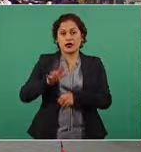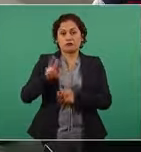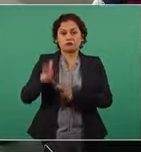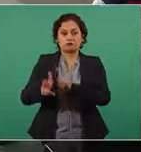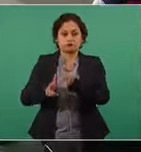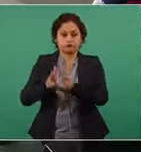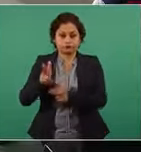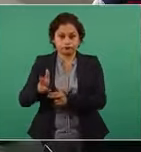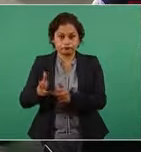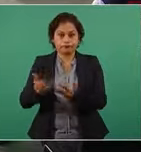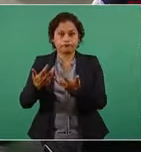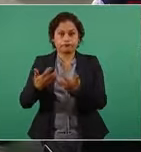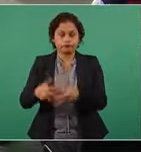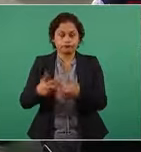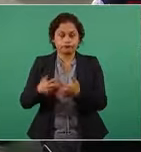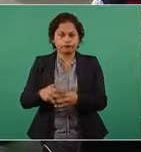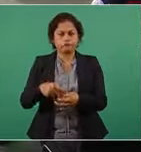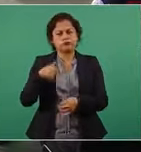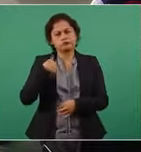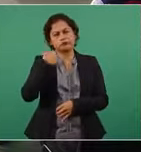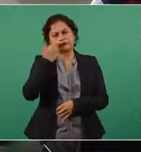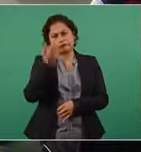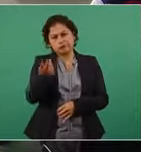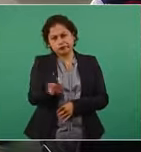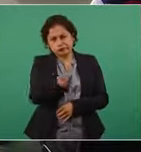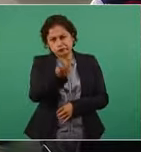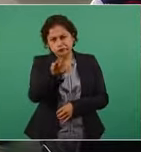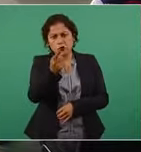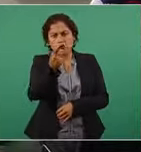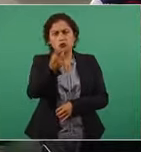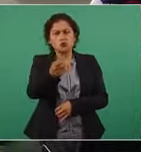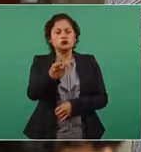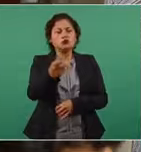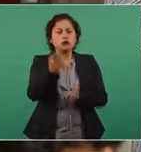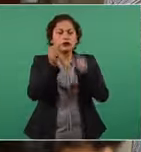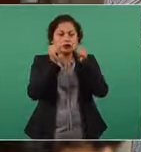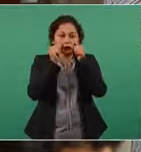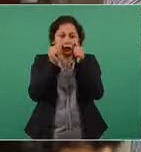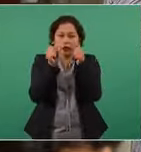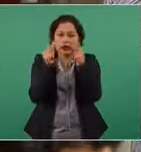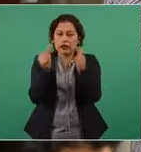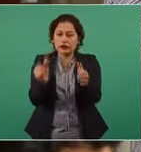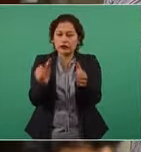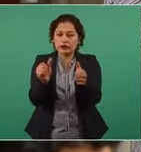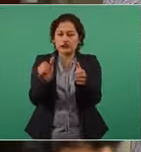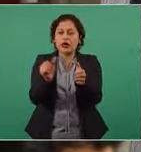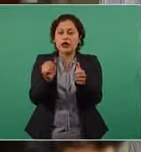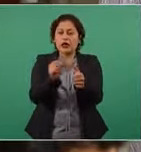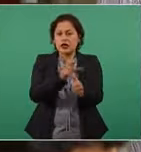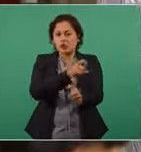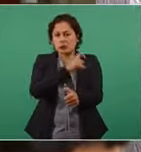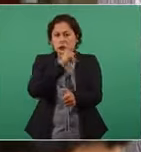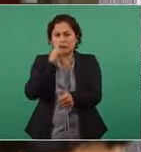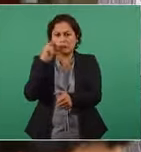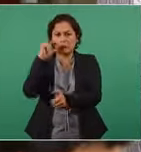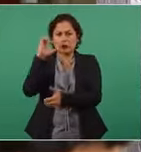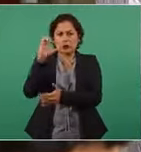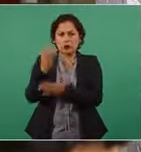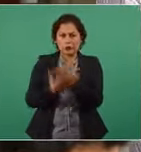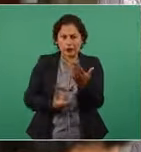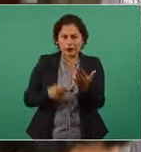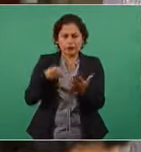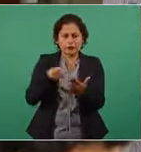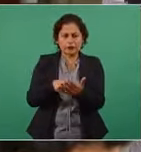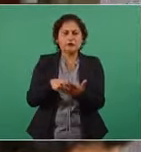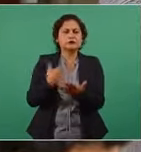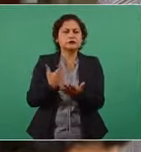está asegurando usted que no haya esas cláusulas leoninas en los contratos nuevos, no nada más del Trenaya, sino de otras